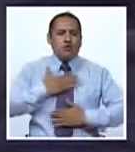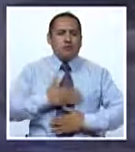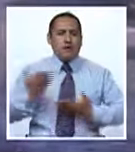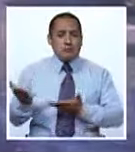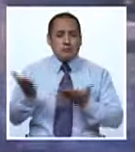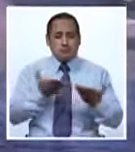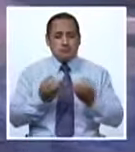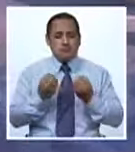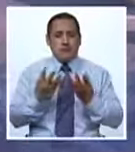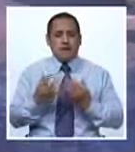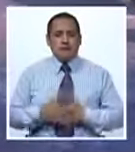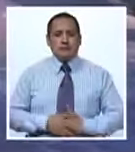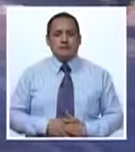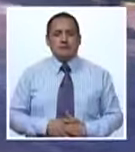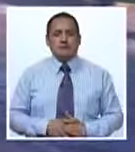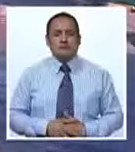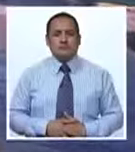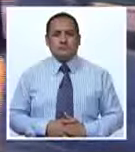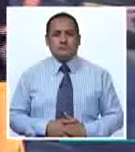recibido.